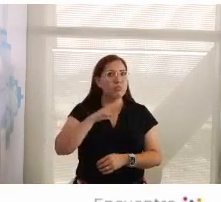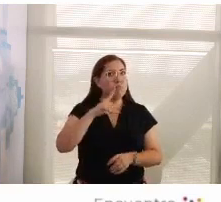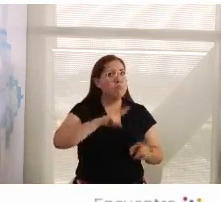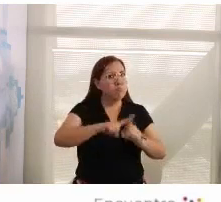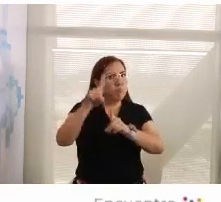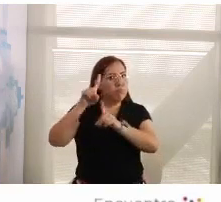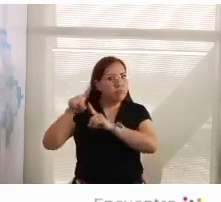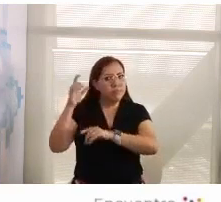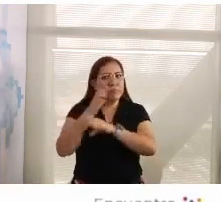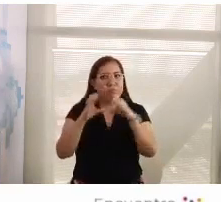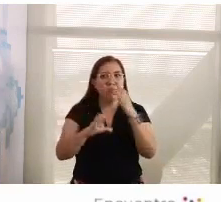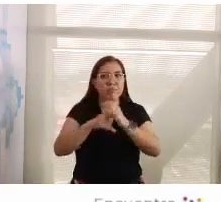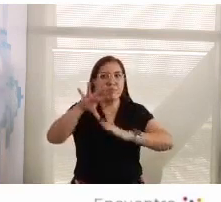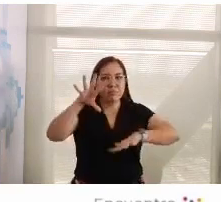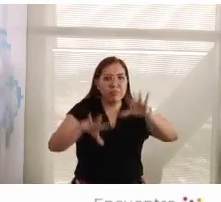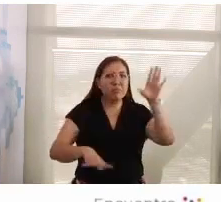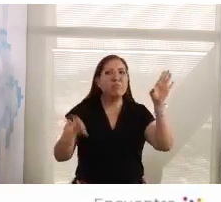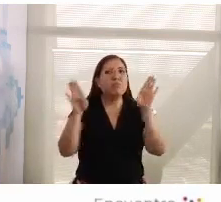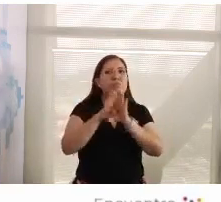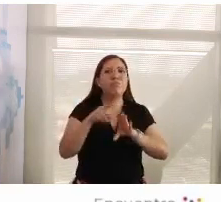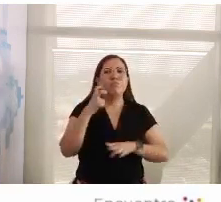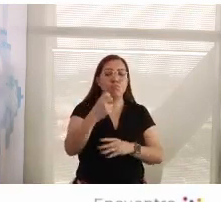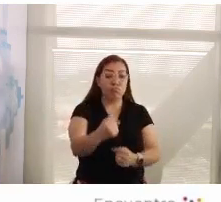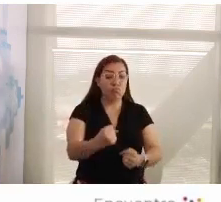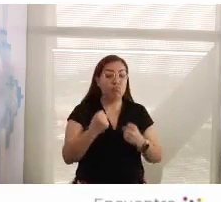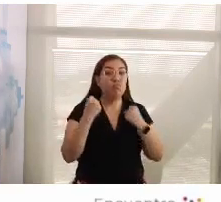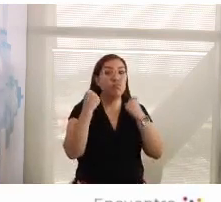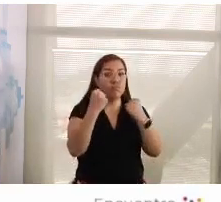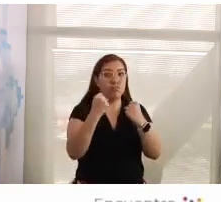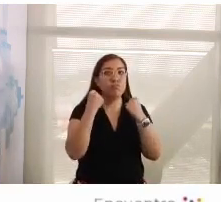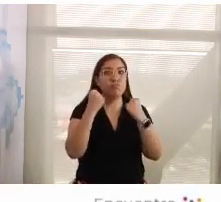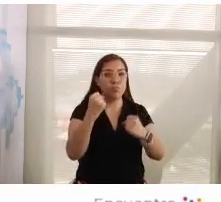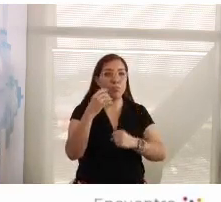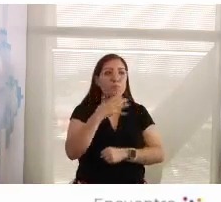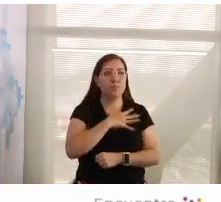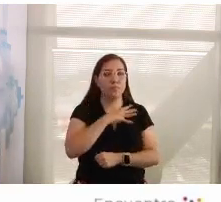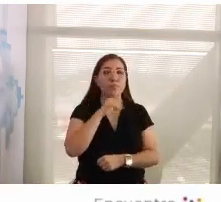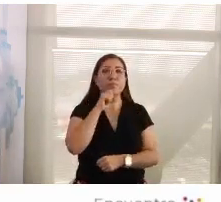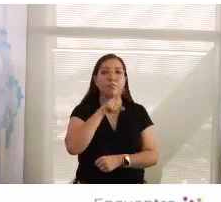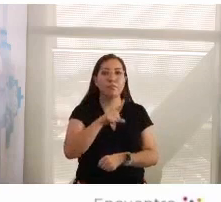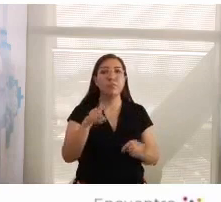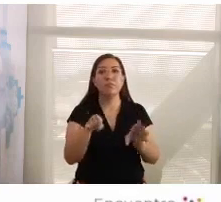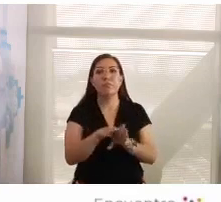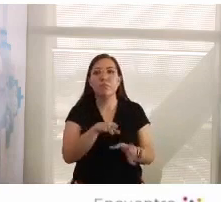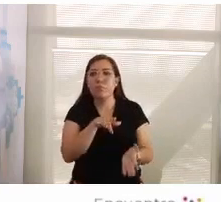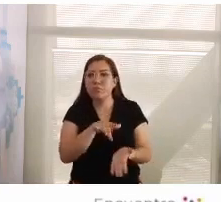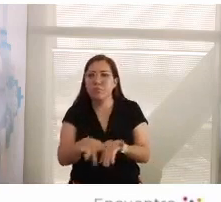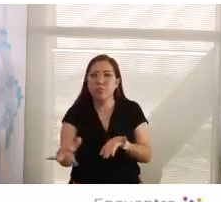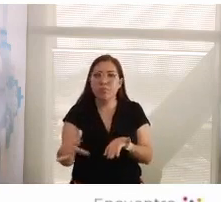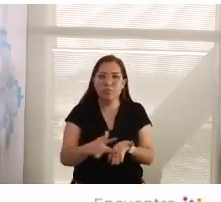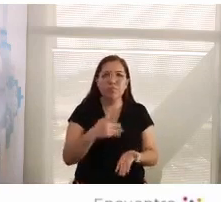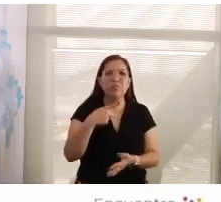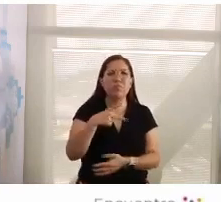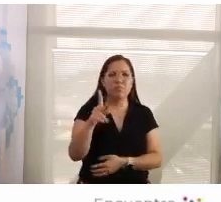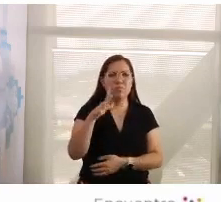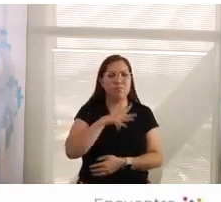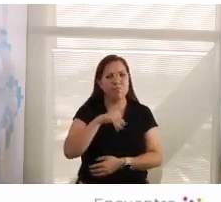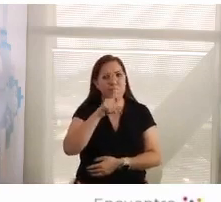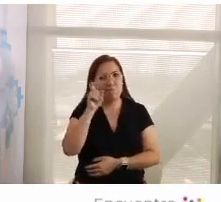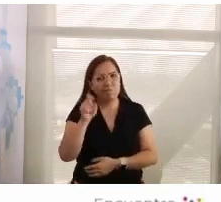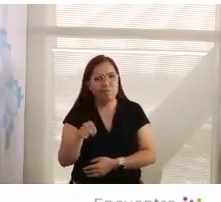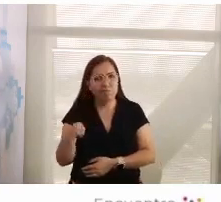de cómo están impactando y cómo se apoyan, aunque el signo ideológico